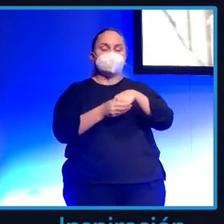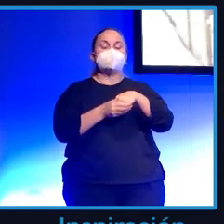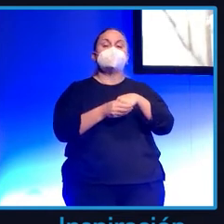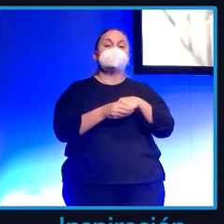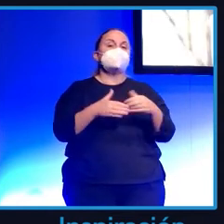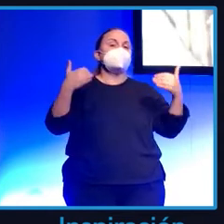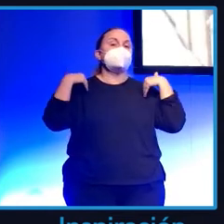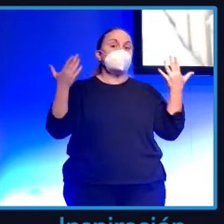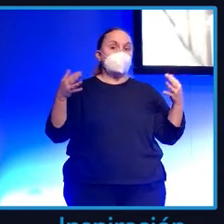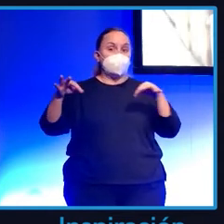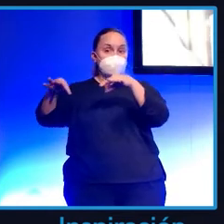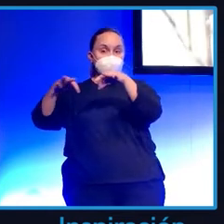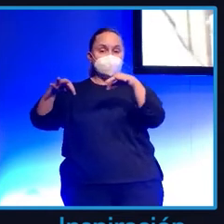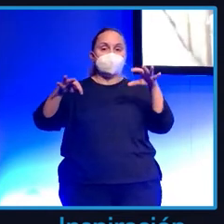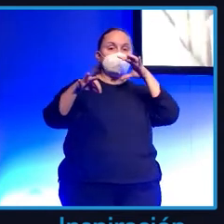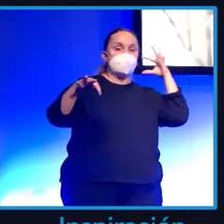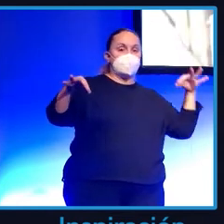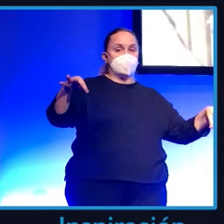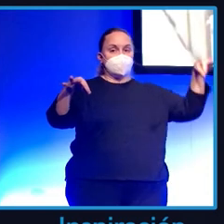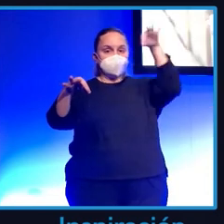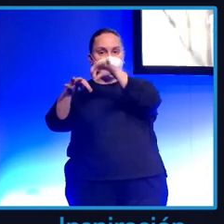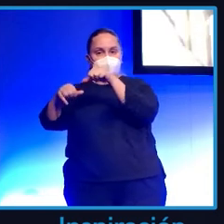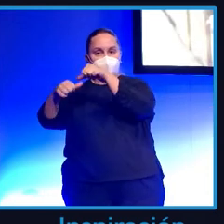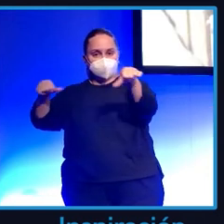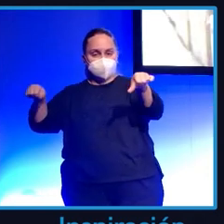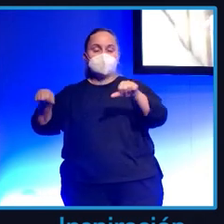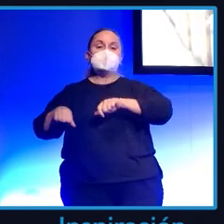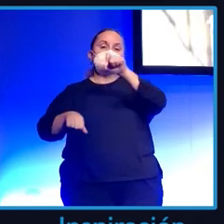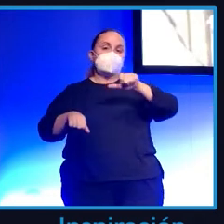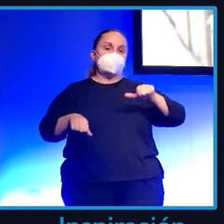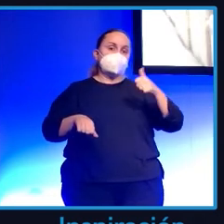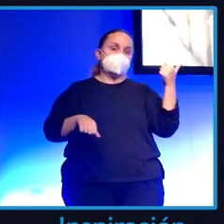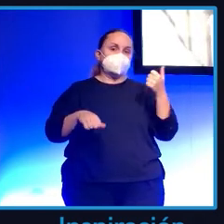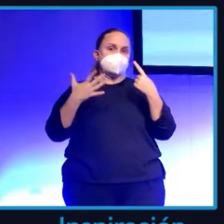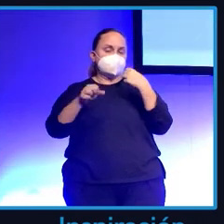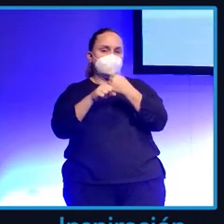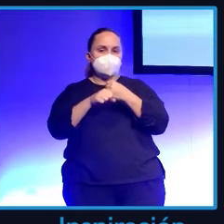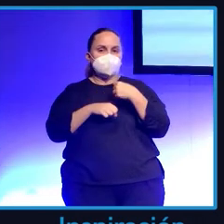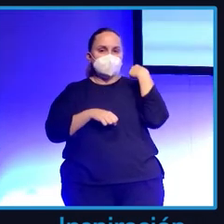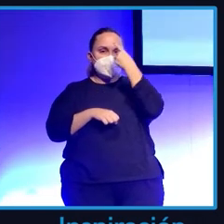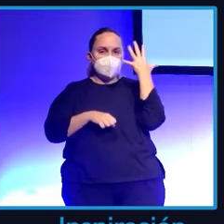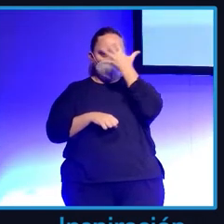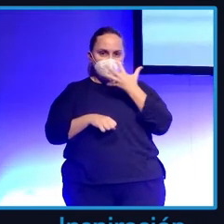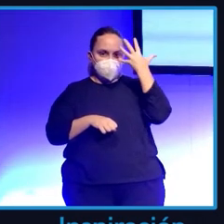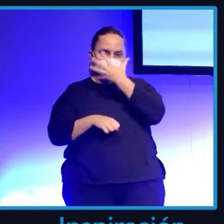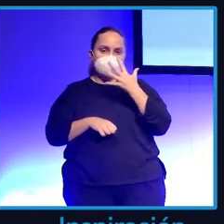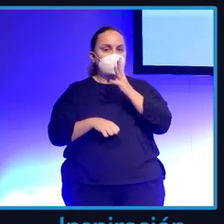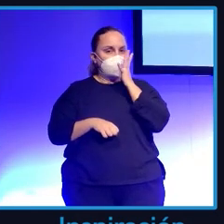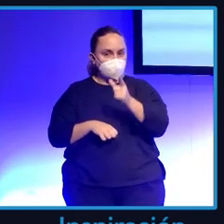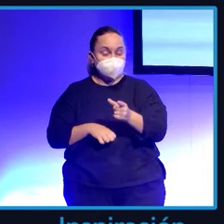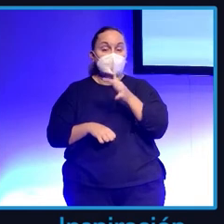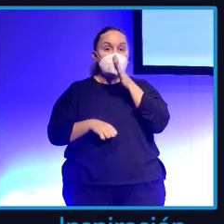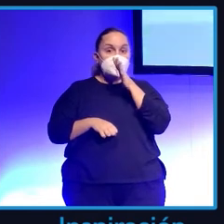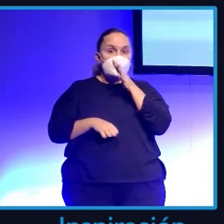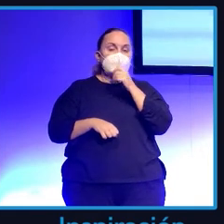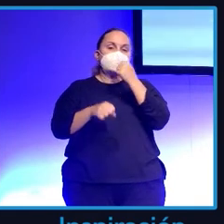en los paquetes. Teníamos seis personas trabajando, por eso tienen las caras pixeladas. Entonces teníamos dos equipazos. Afortunadamente ahora trabaja